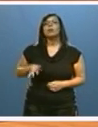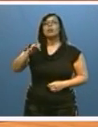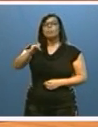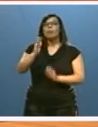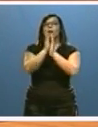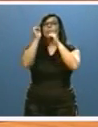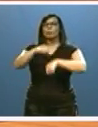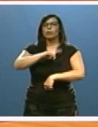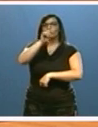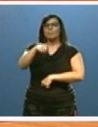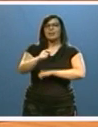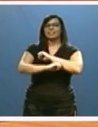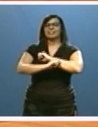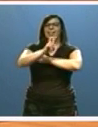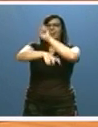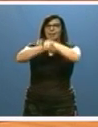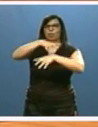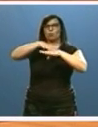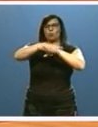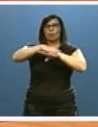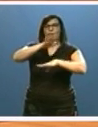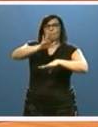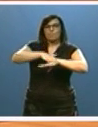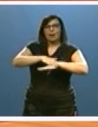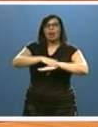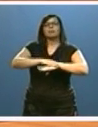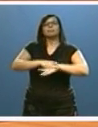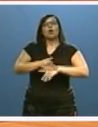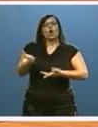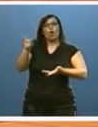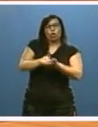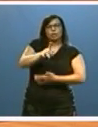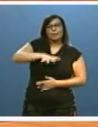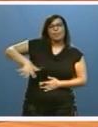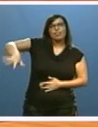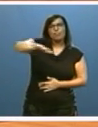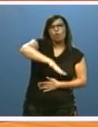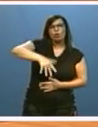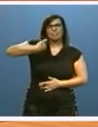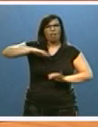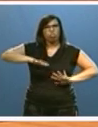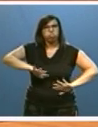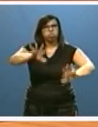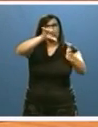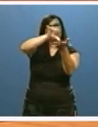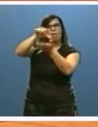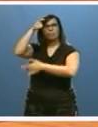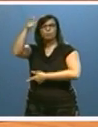la estrategia de regeneración urbana para la recuperación física y funcional de zonas degradadas de nuestros pueblos y ciudades.